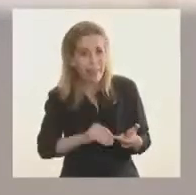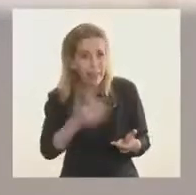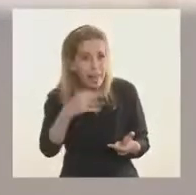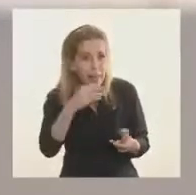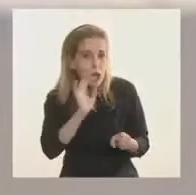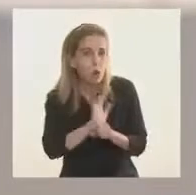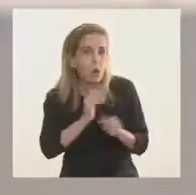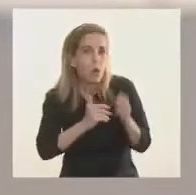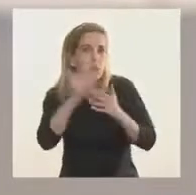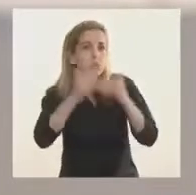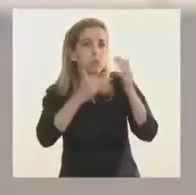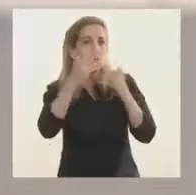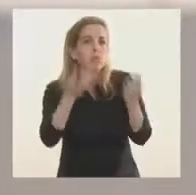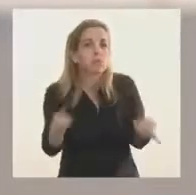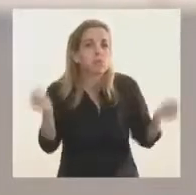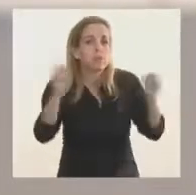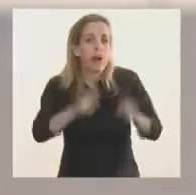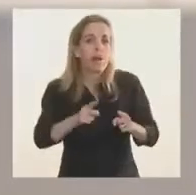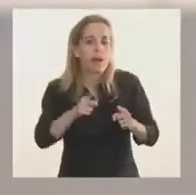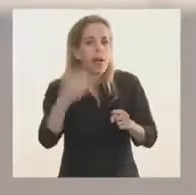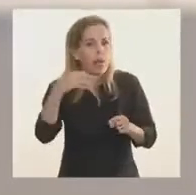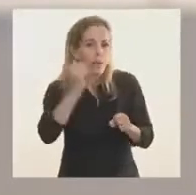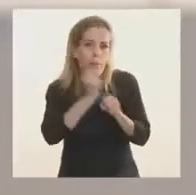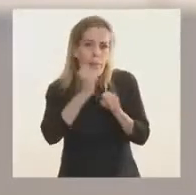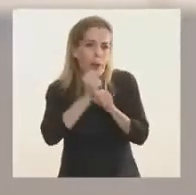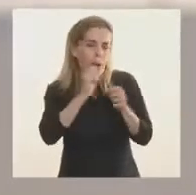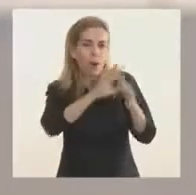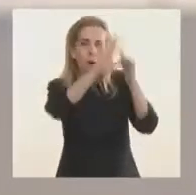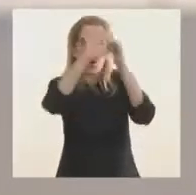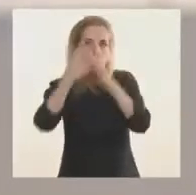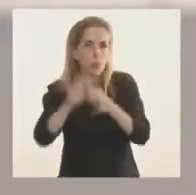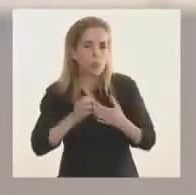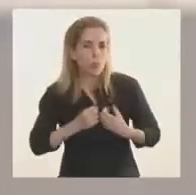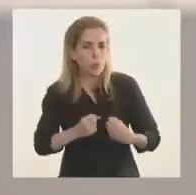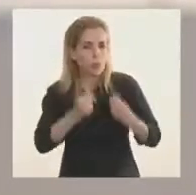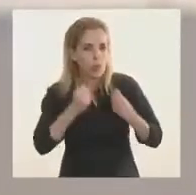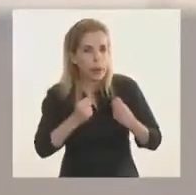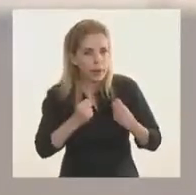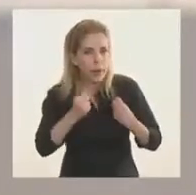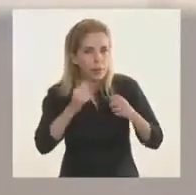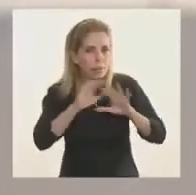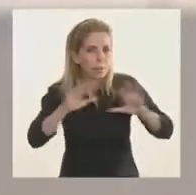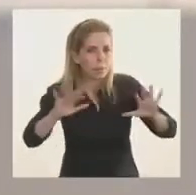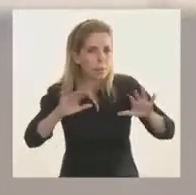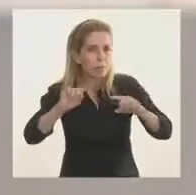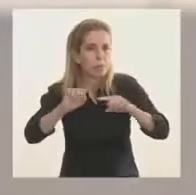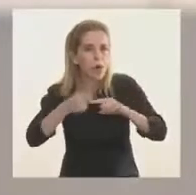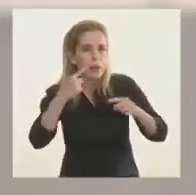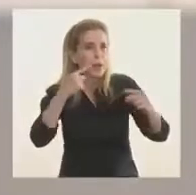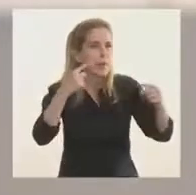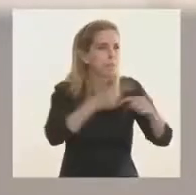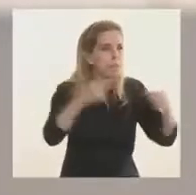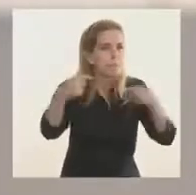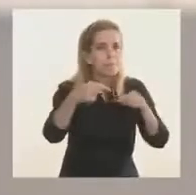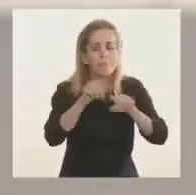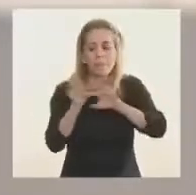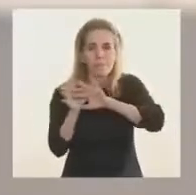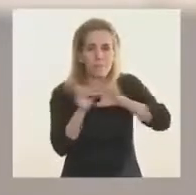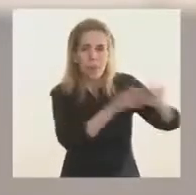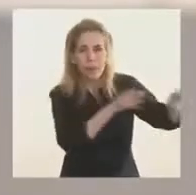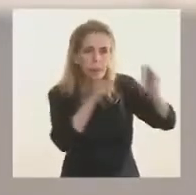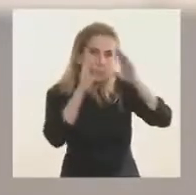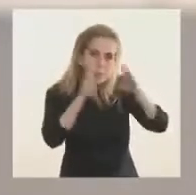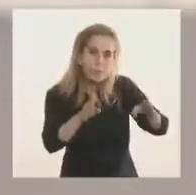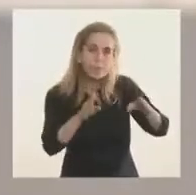que la tenemos que hacer juntos, de una vez por todas, juntar fuerzas, dejar de lado las diferencias y trabajar en esa